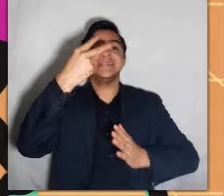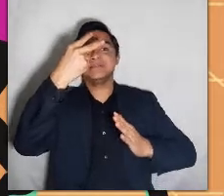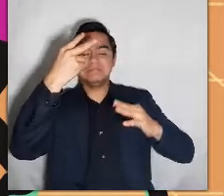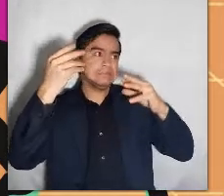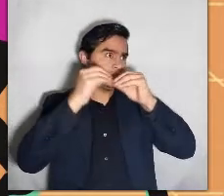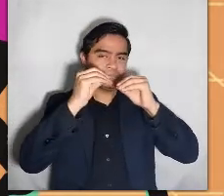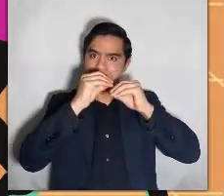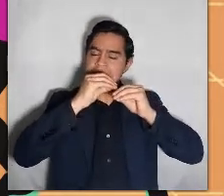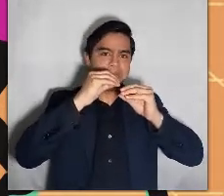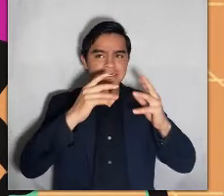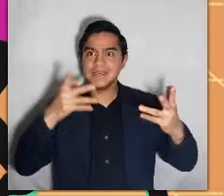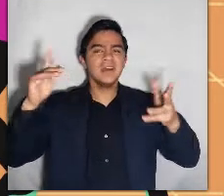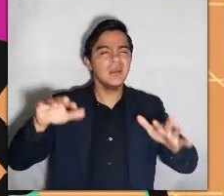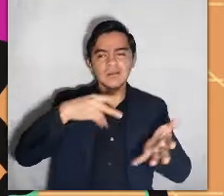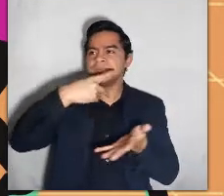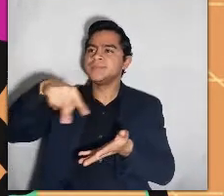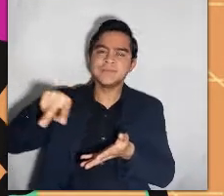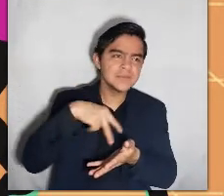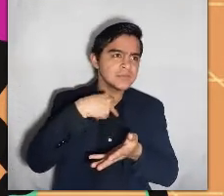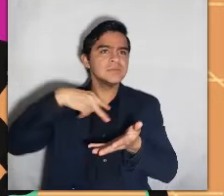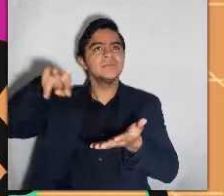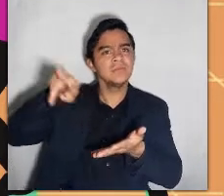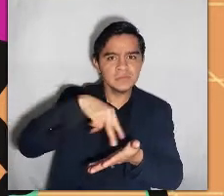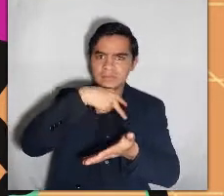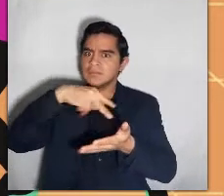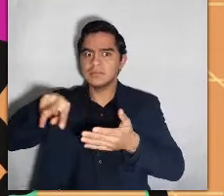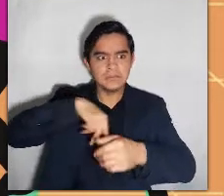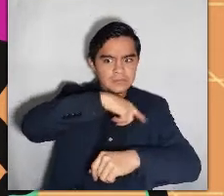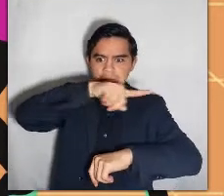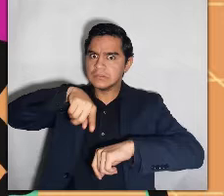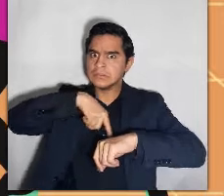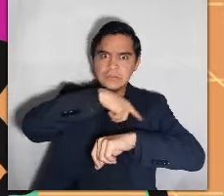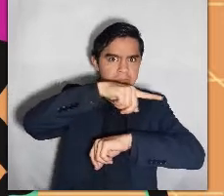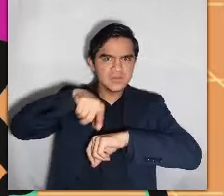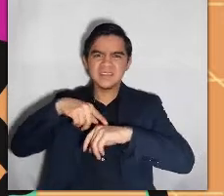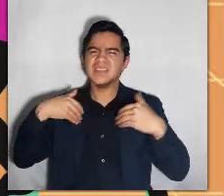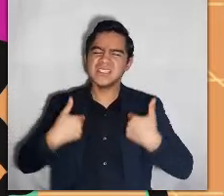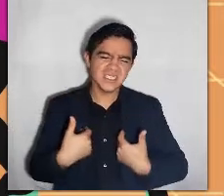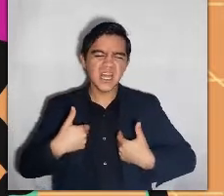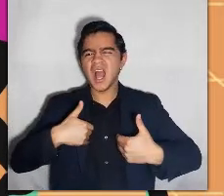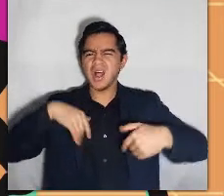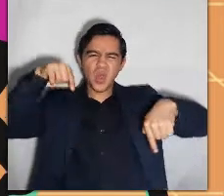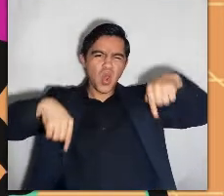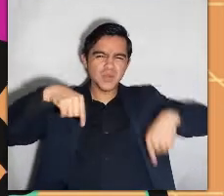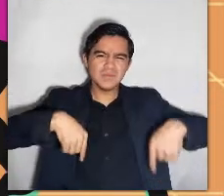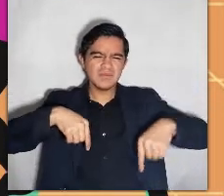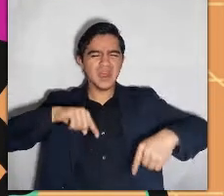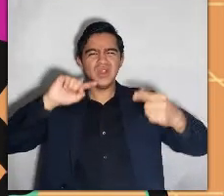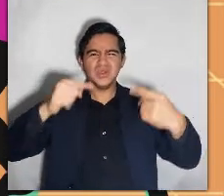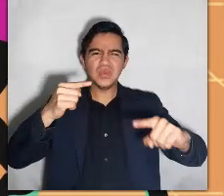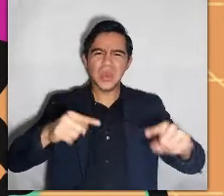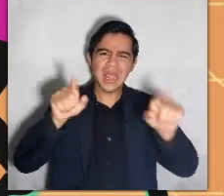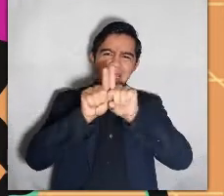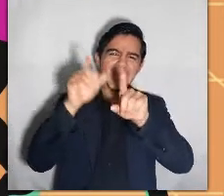horas, tres horas y ya no bailaba tan animado porque danzarín estaba cansado